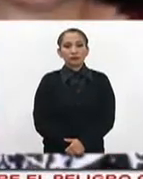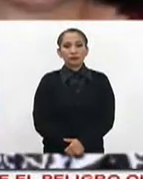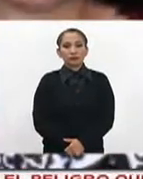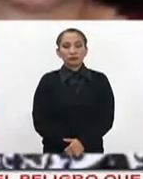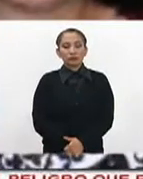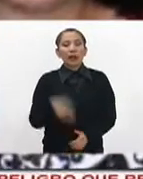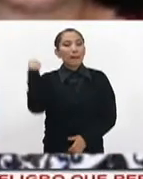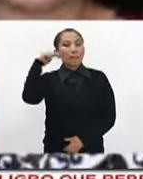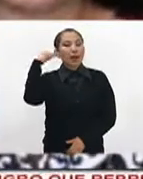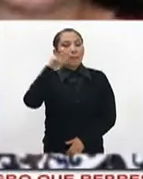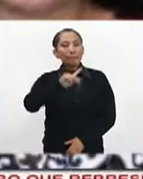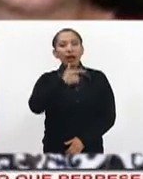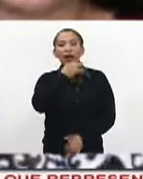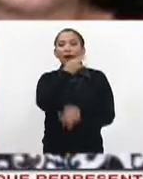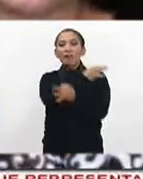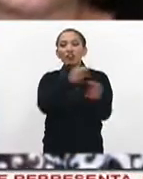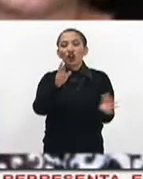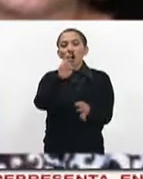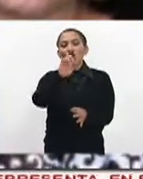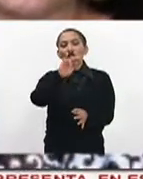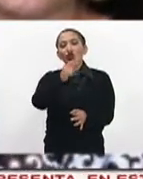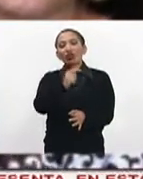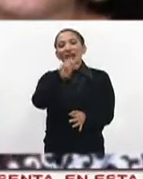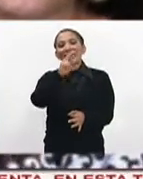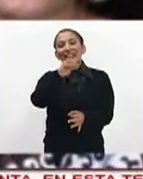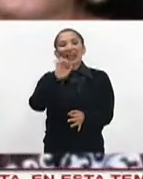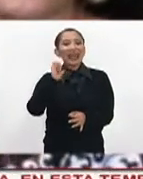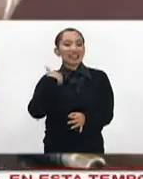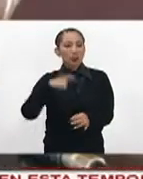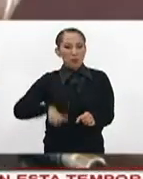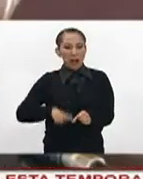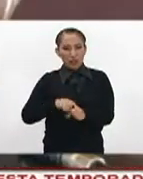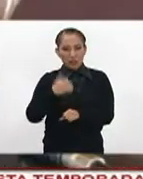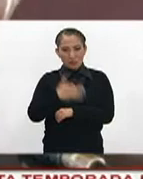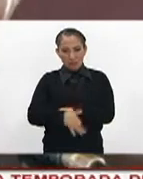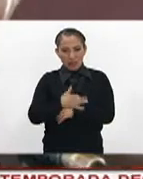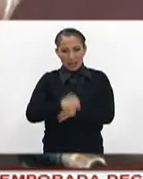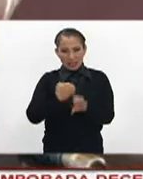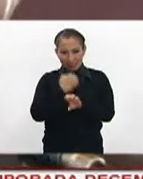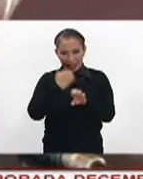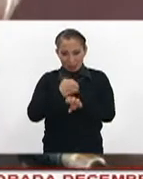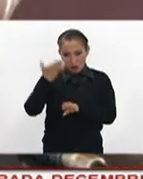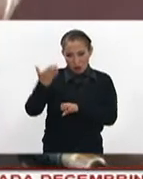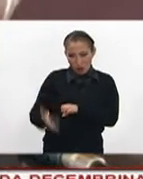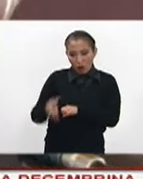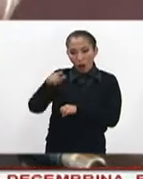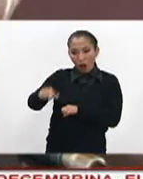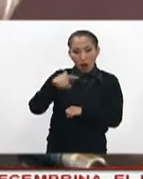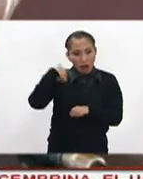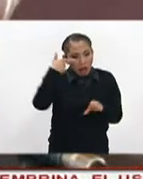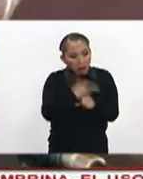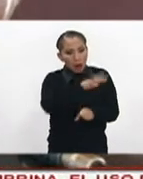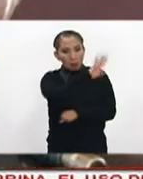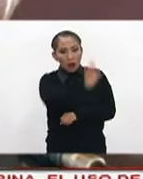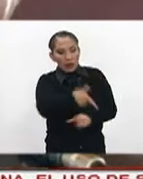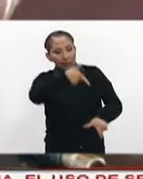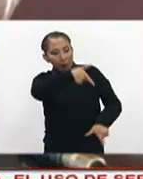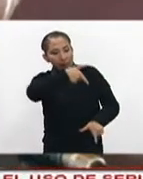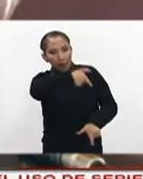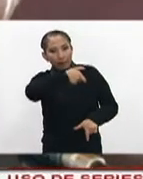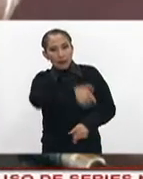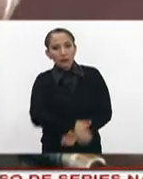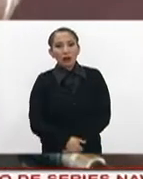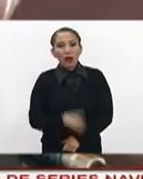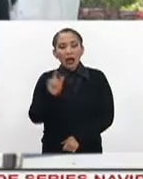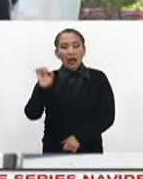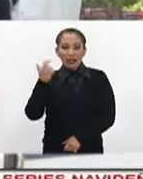En Michoacán, la PGR informó que Ruth Reina, hija del exgobernador interino del Estado, Jesús Reina García, fue encontrada muerta por disparo de arma de